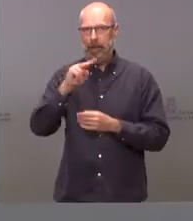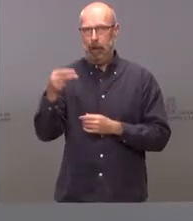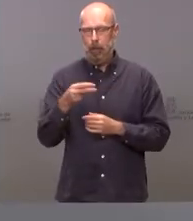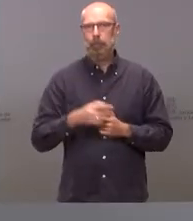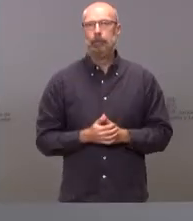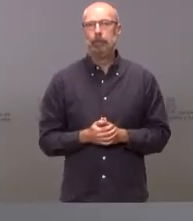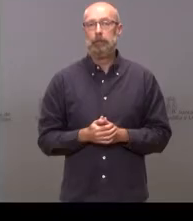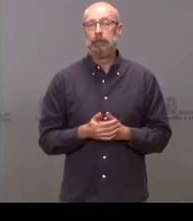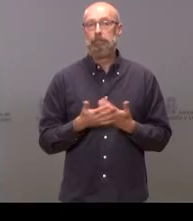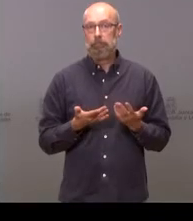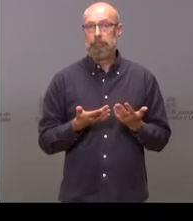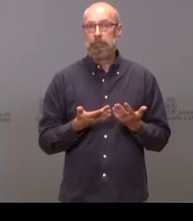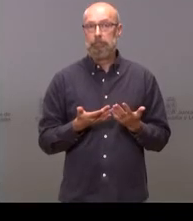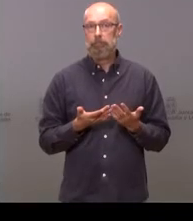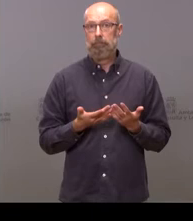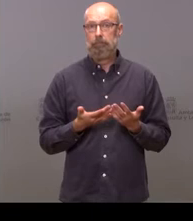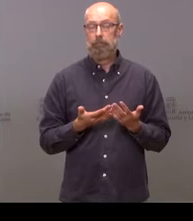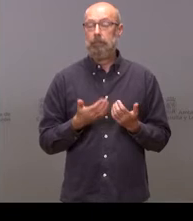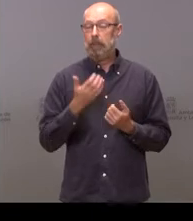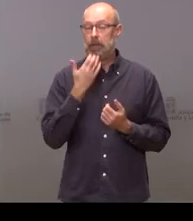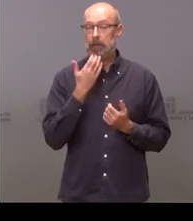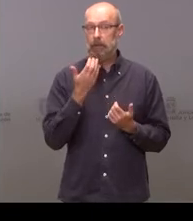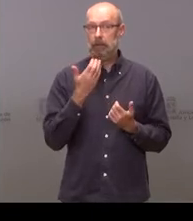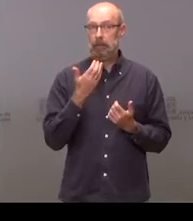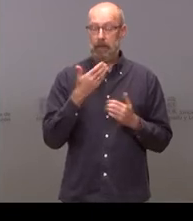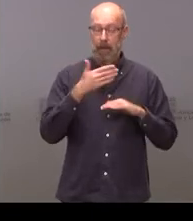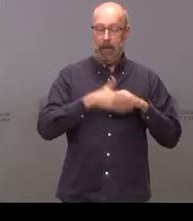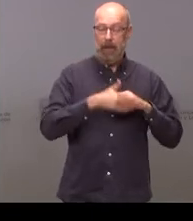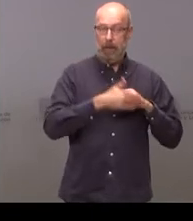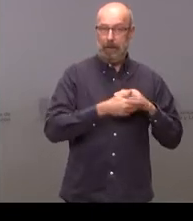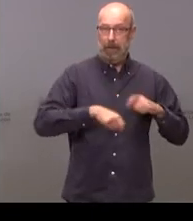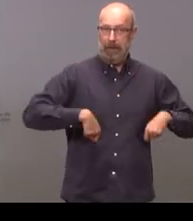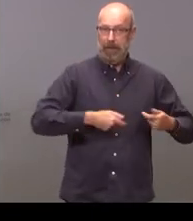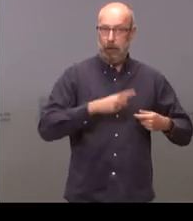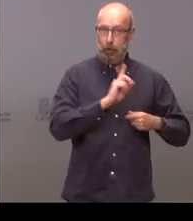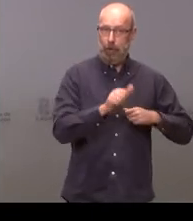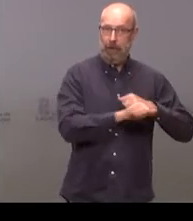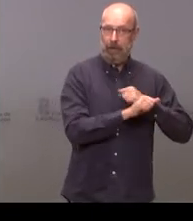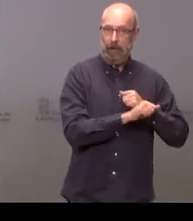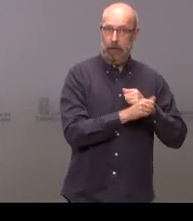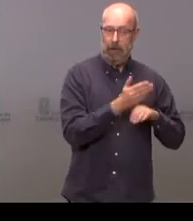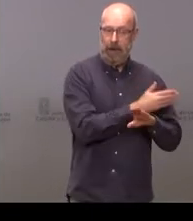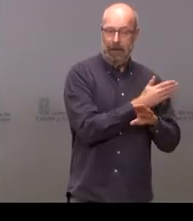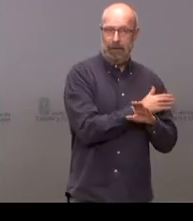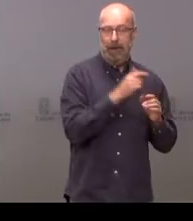Esto supone, respecto del límite de gasto no financiero del último ejercicio, un aumento del 5